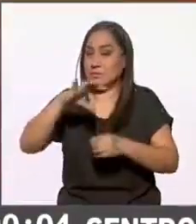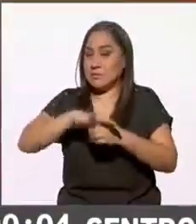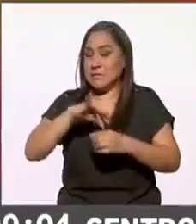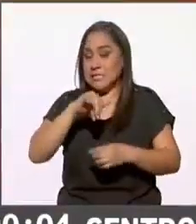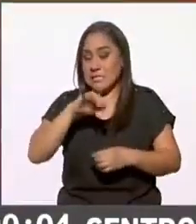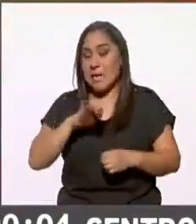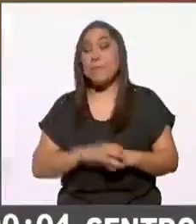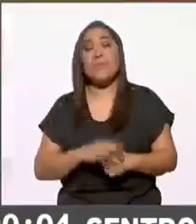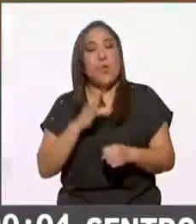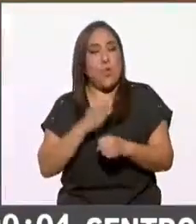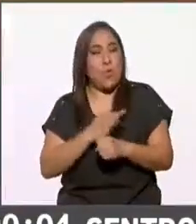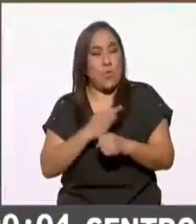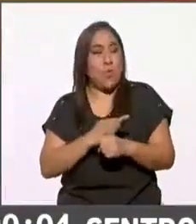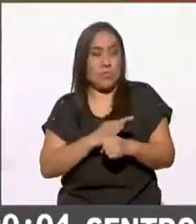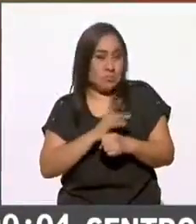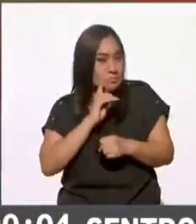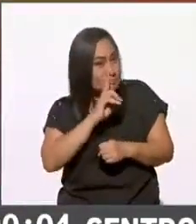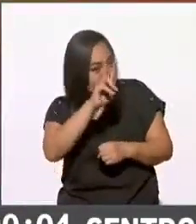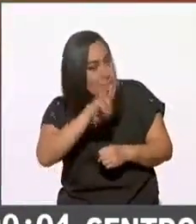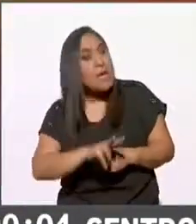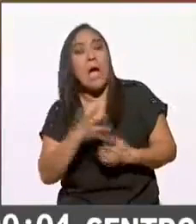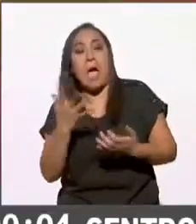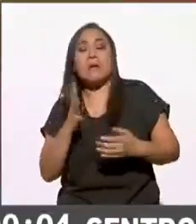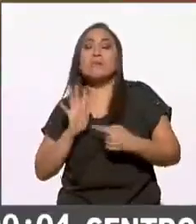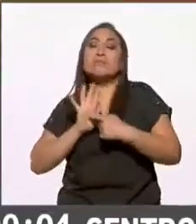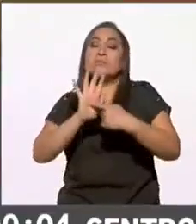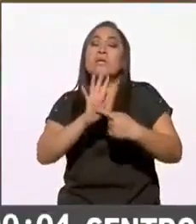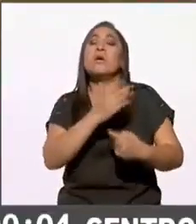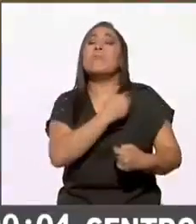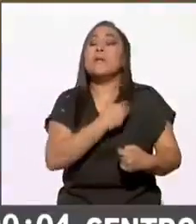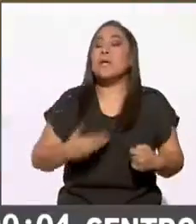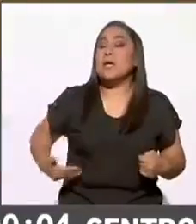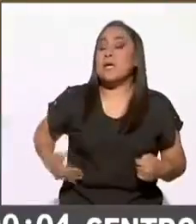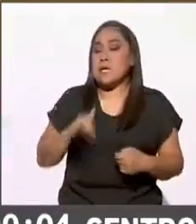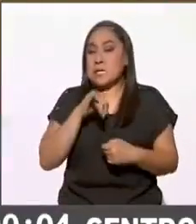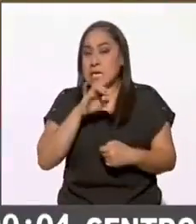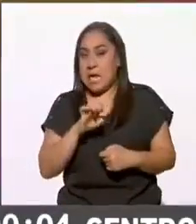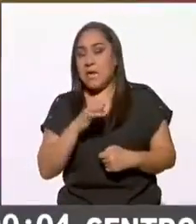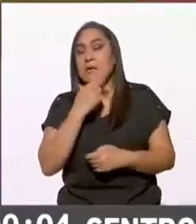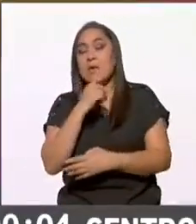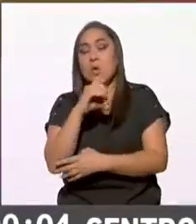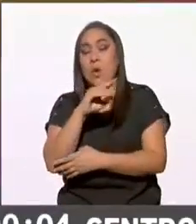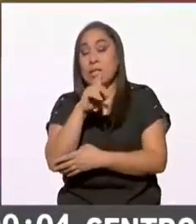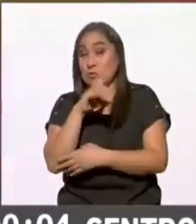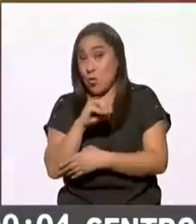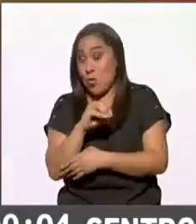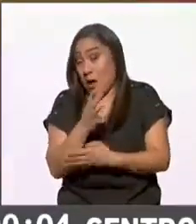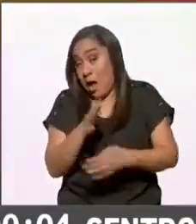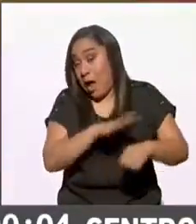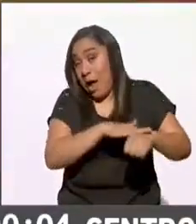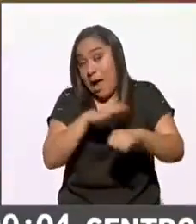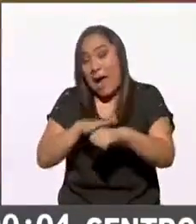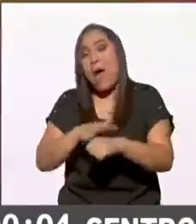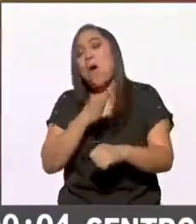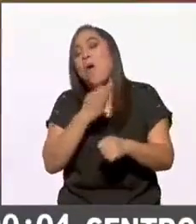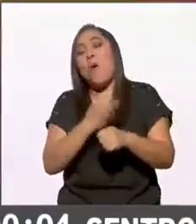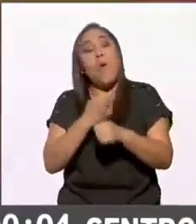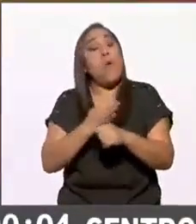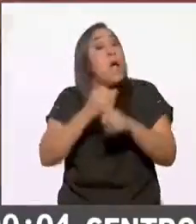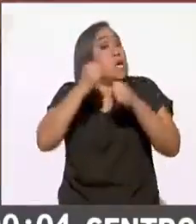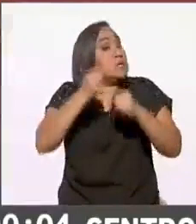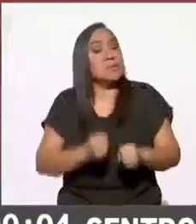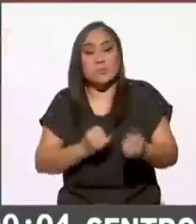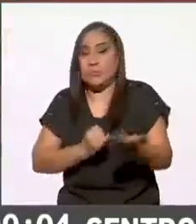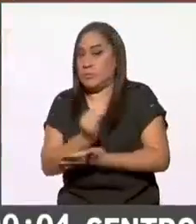nos dio a conocer el presidente consejero del INE Lorenzo Córdoba datos aún aún hay que recordarlo preliminares y precisamente